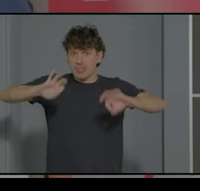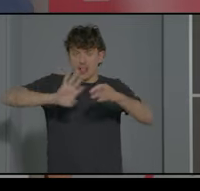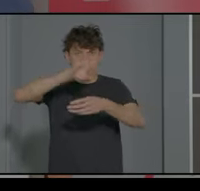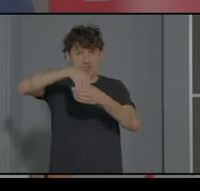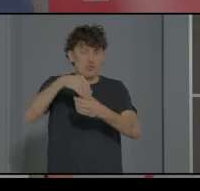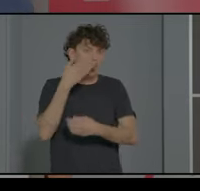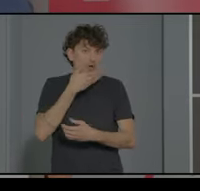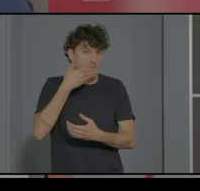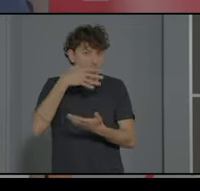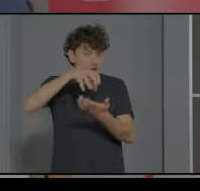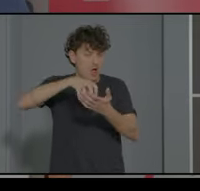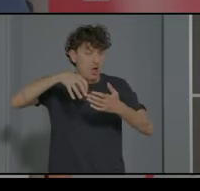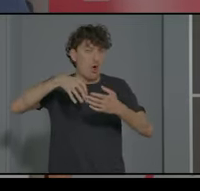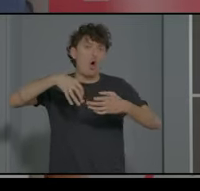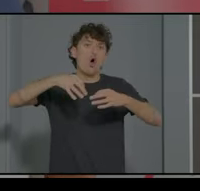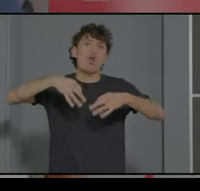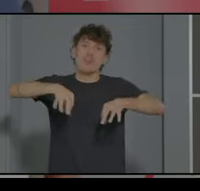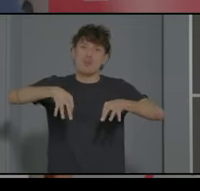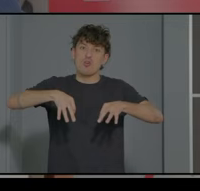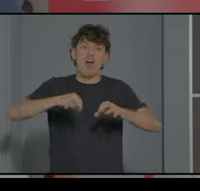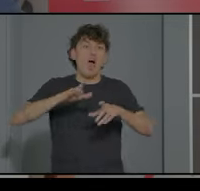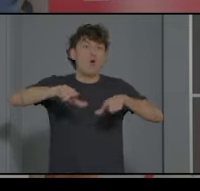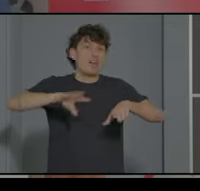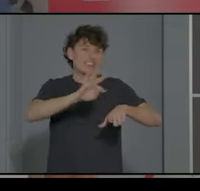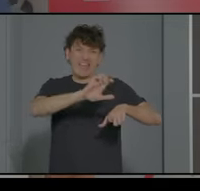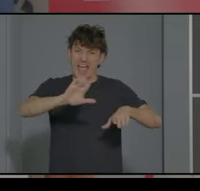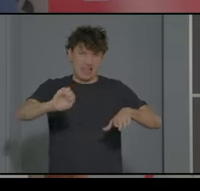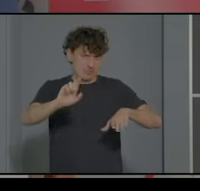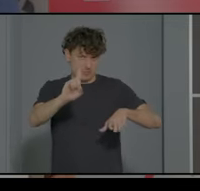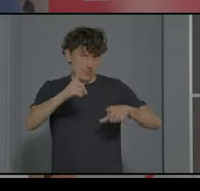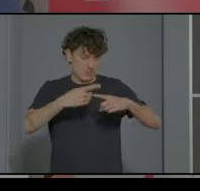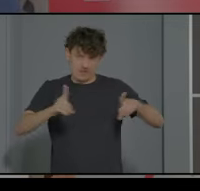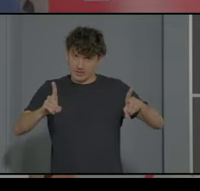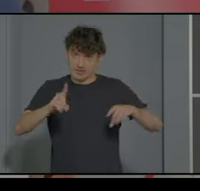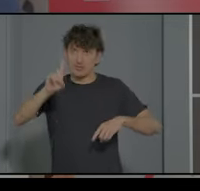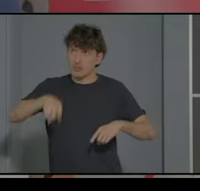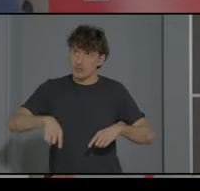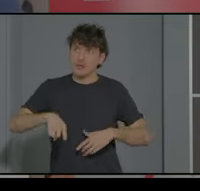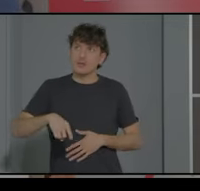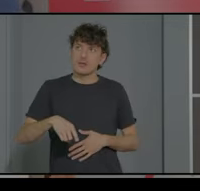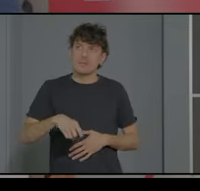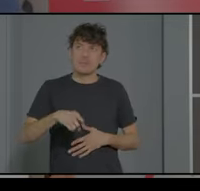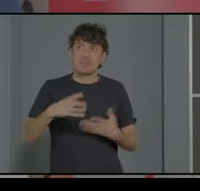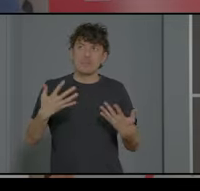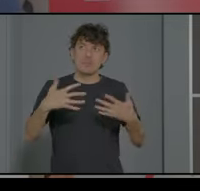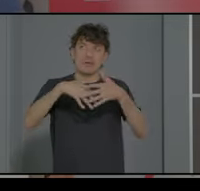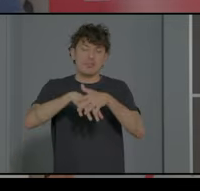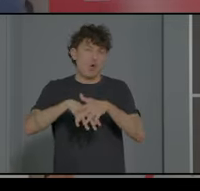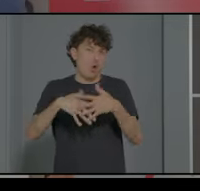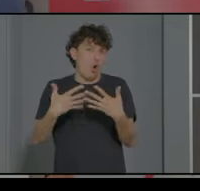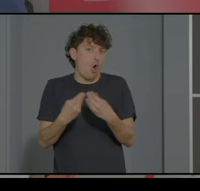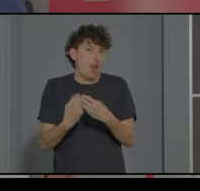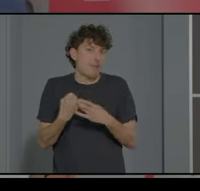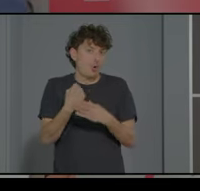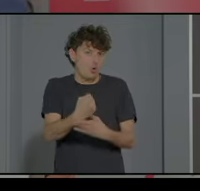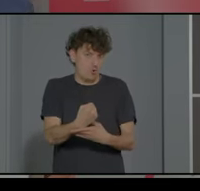mismo que las aulas TEA, y la integración parcial con apoyos que desarrollamos desde los centros de educación especial.